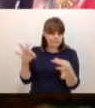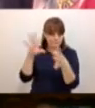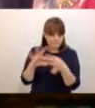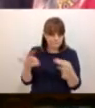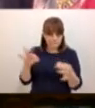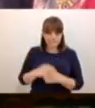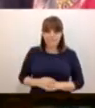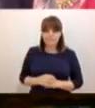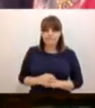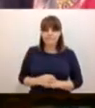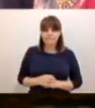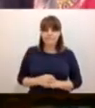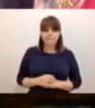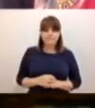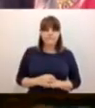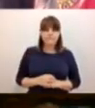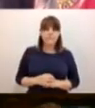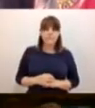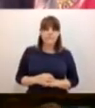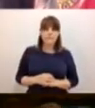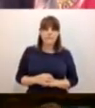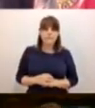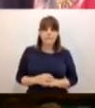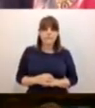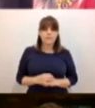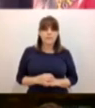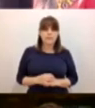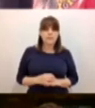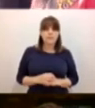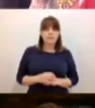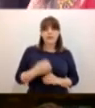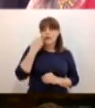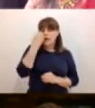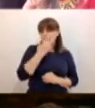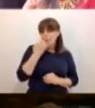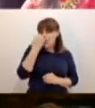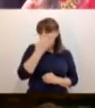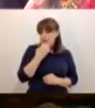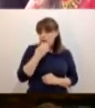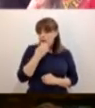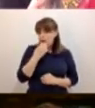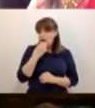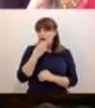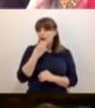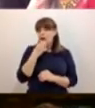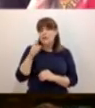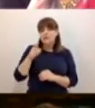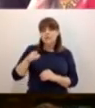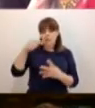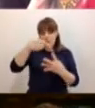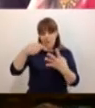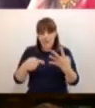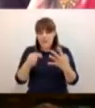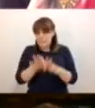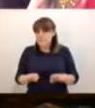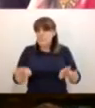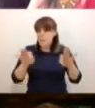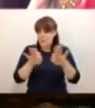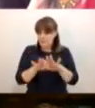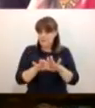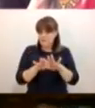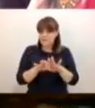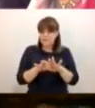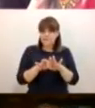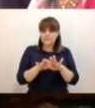En la escuela, en la Nueva Mexicana, estos aspectos que son tan relevantes. Así lo señalaron en nuestras